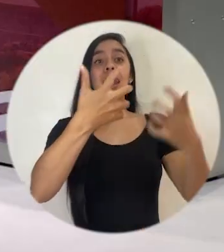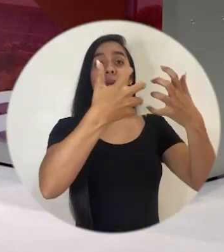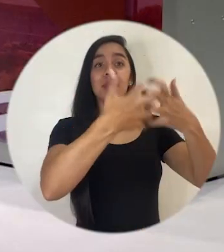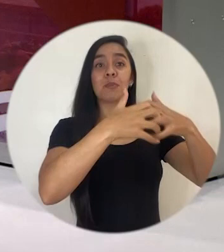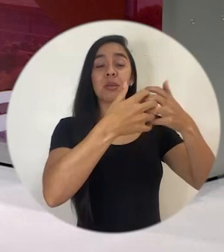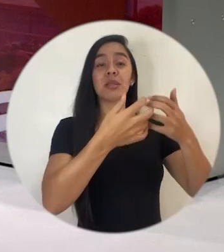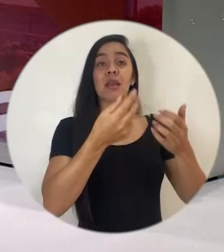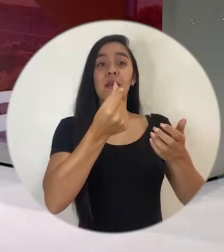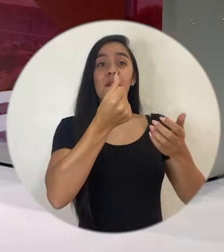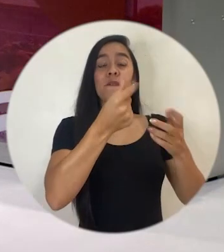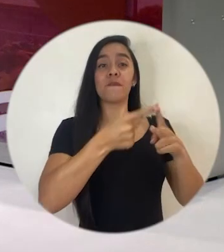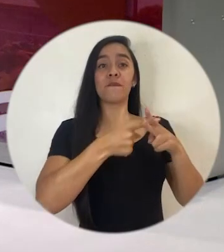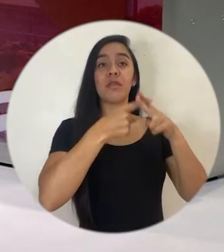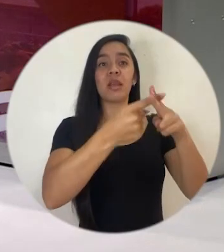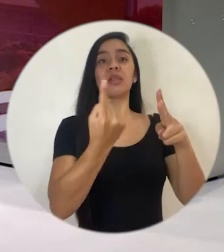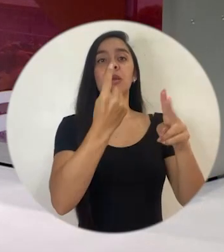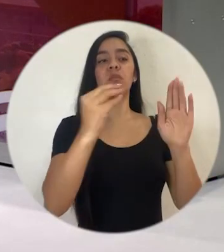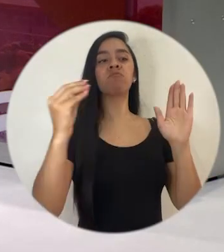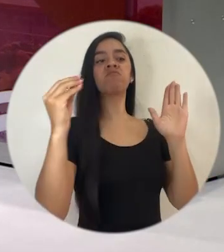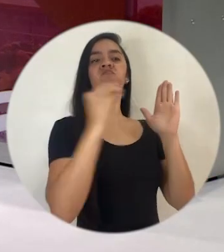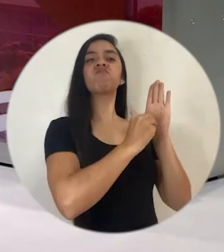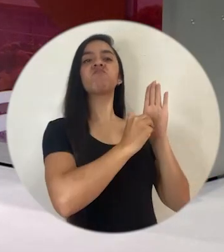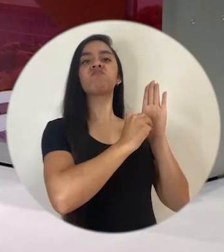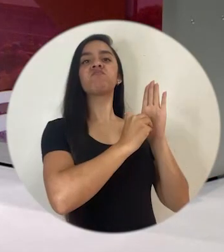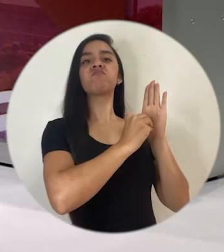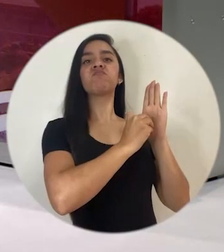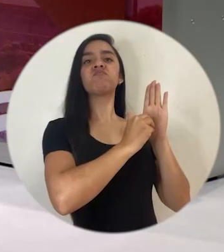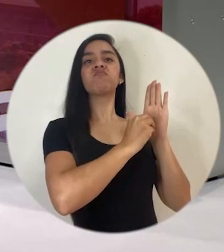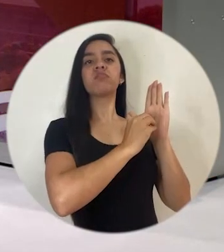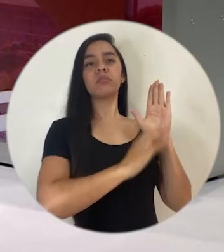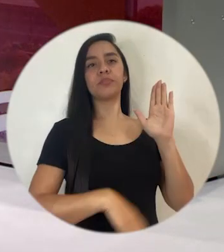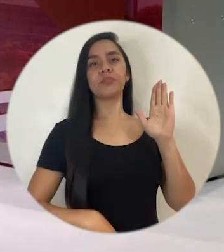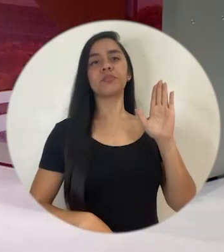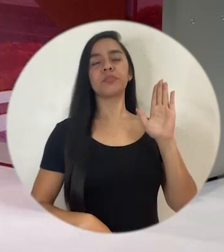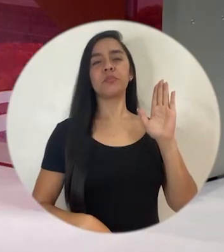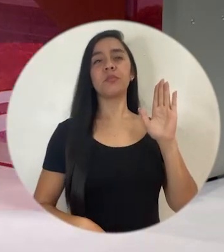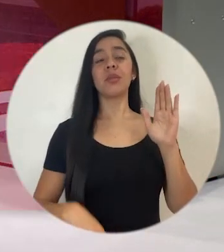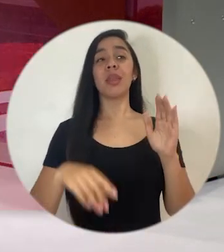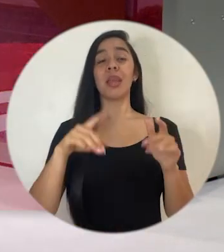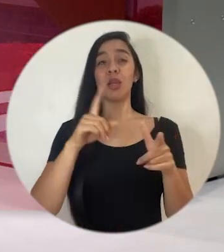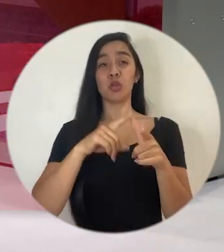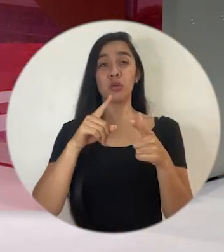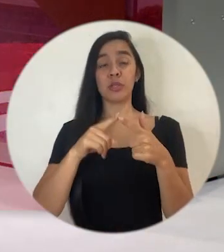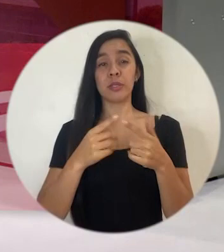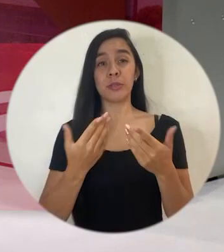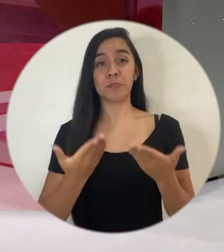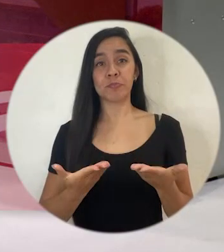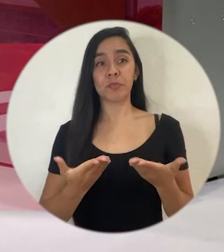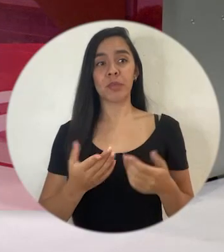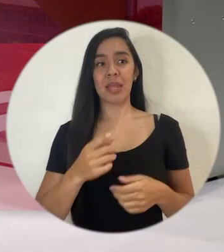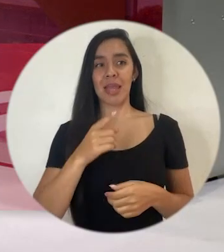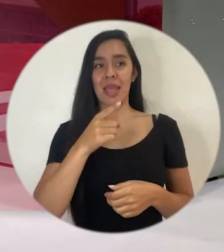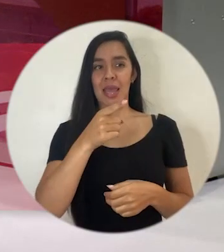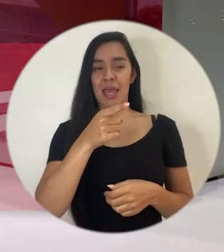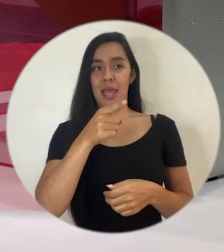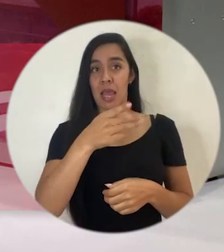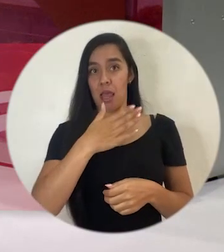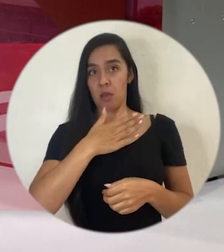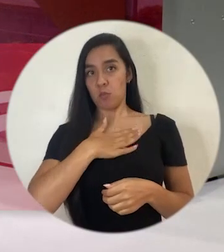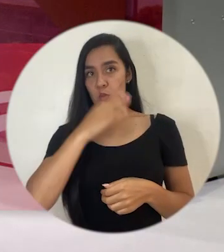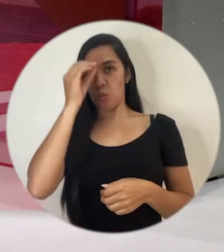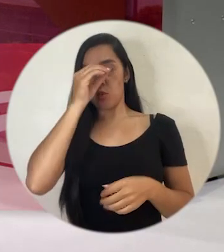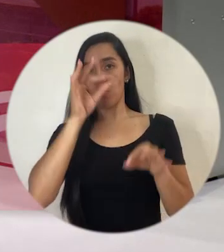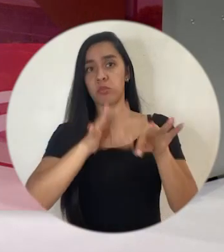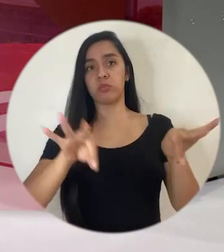acostumbran tener ese recuerdo presente ahí en general y esto que a mí